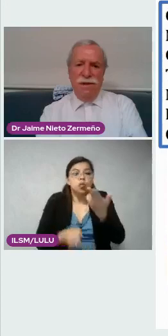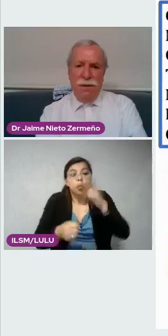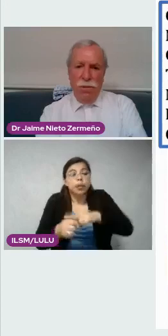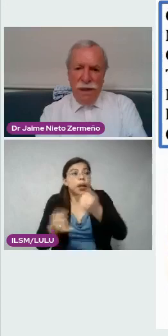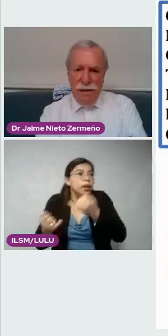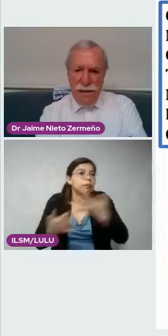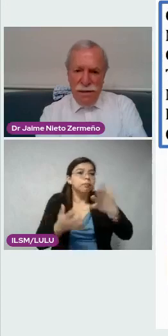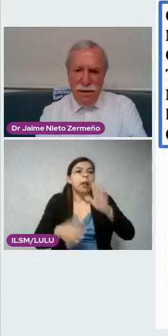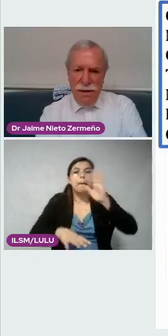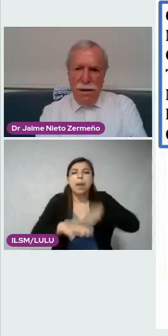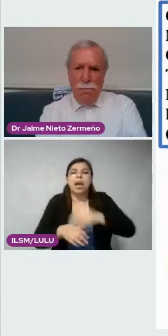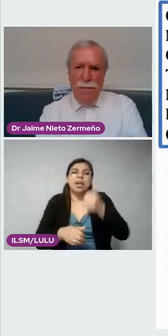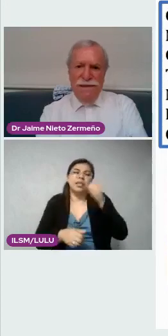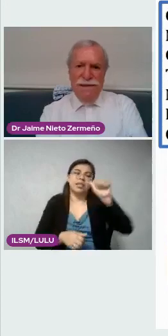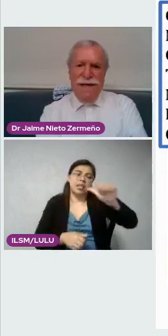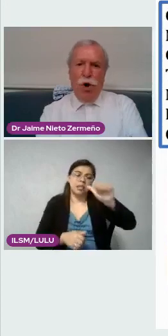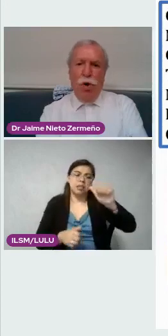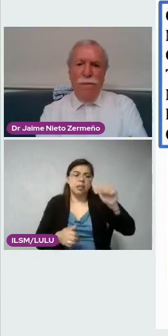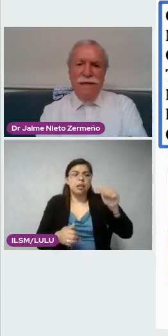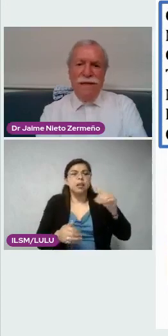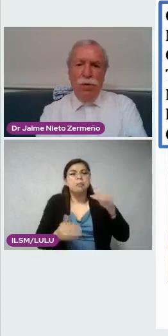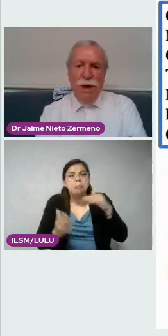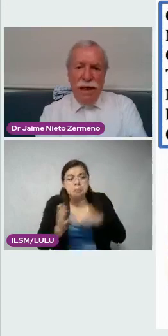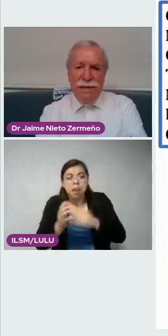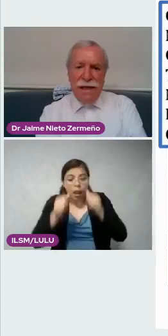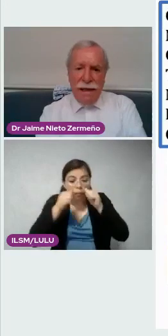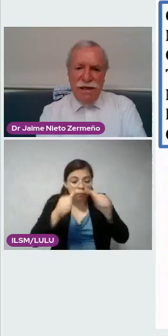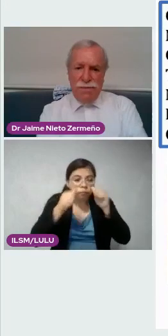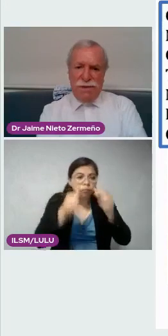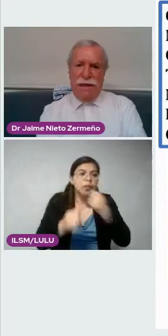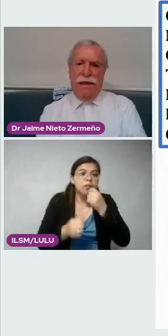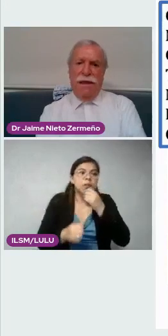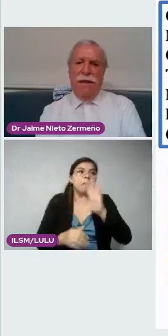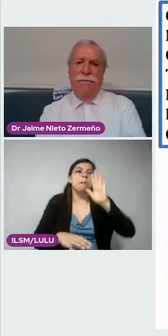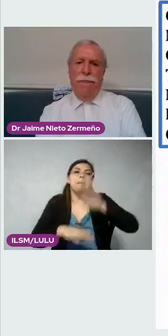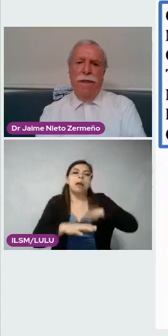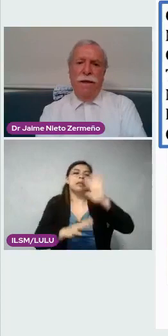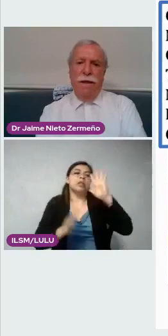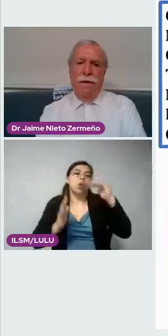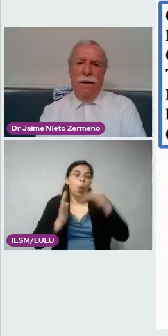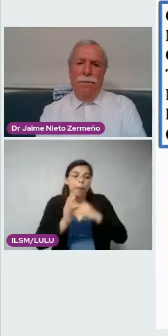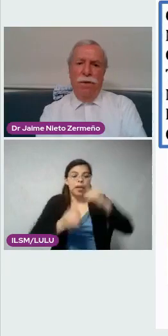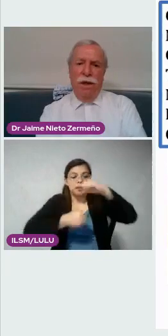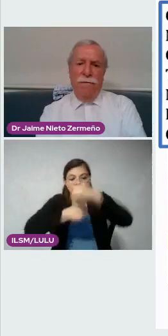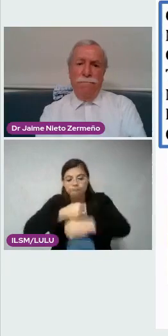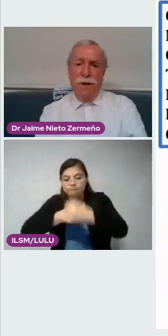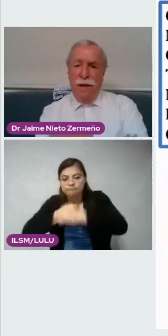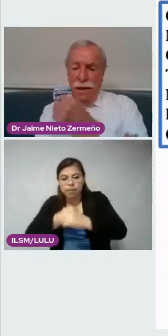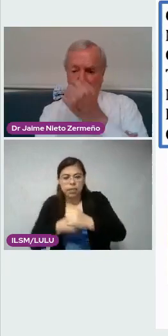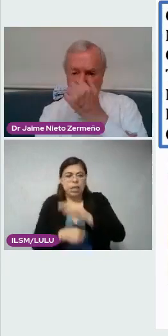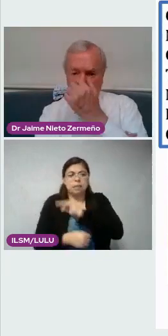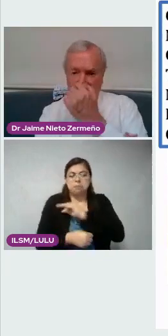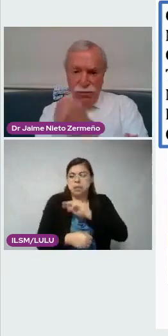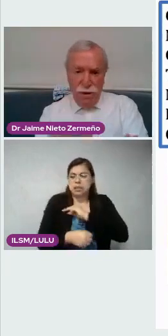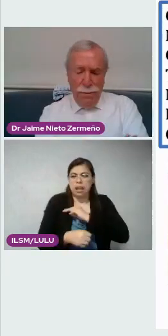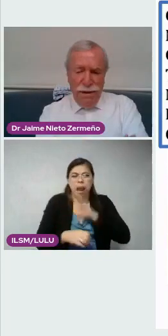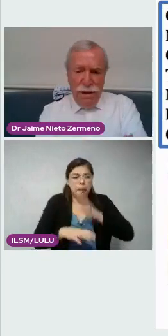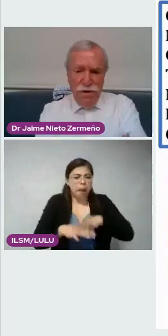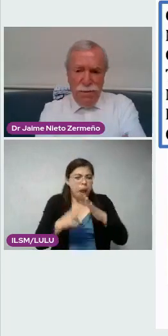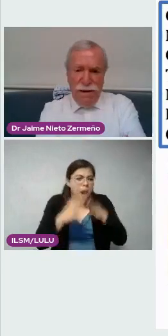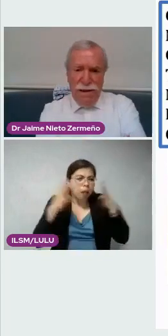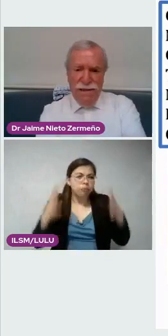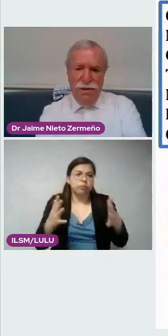atenciones en urgencias. Más de cinco mil cirugías de alta especialidad por año. Y las causas